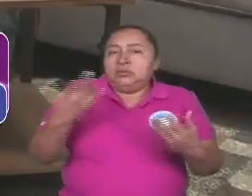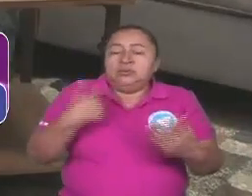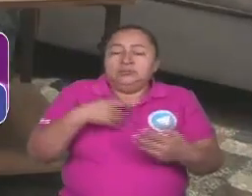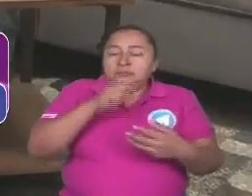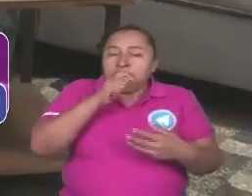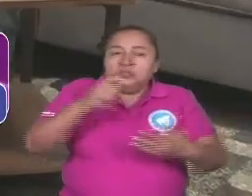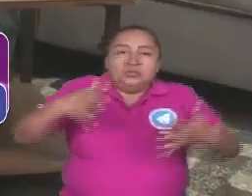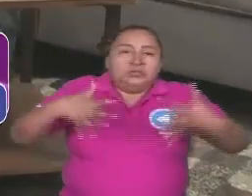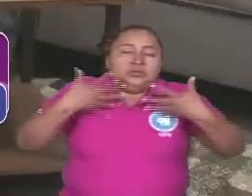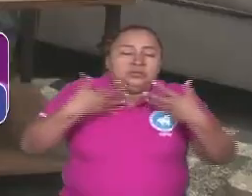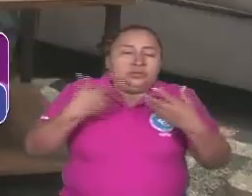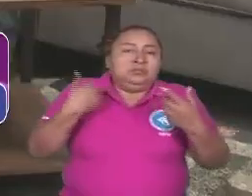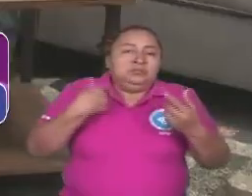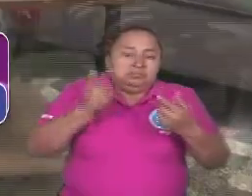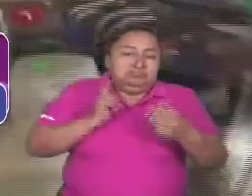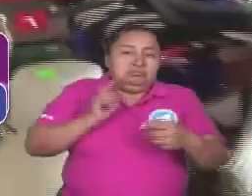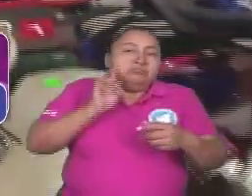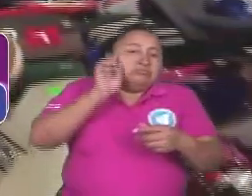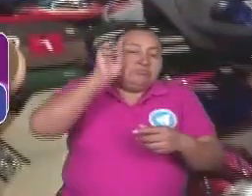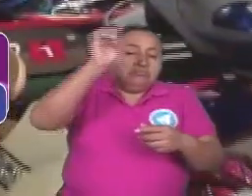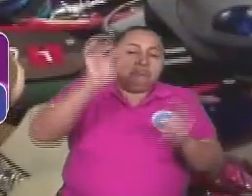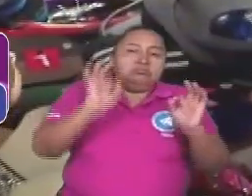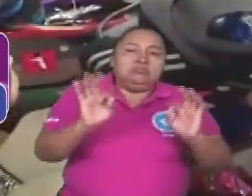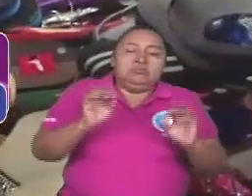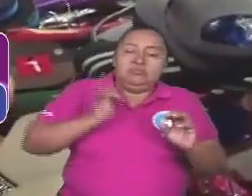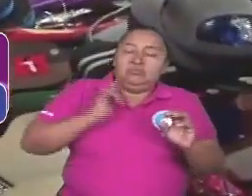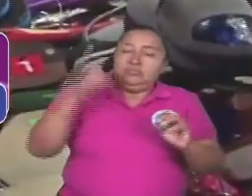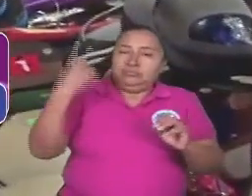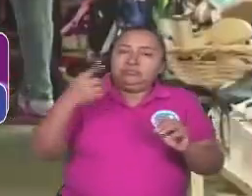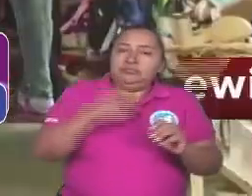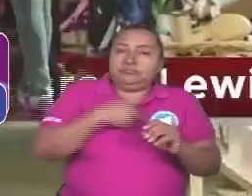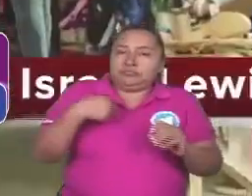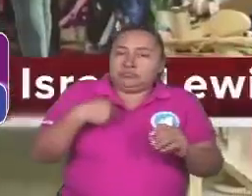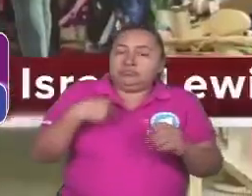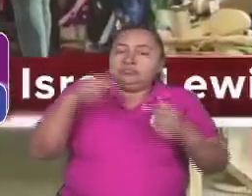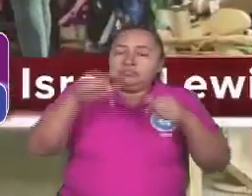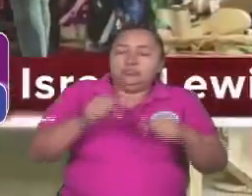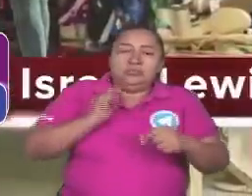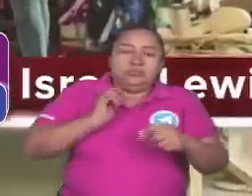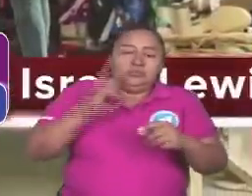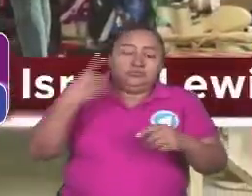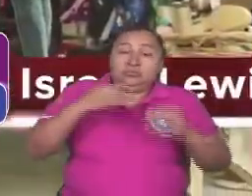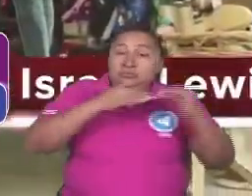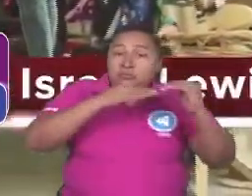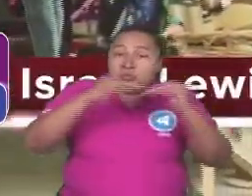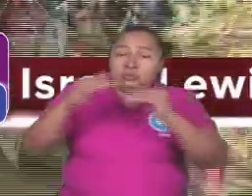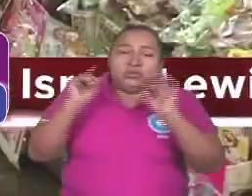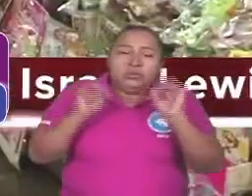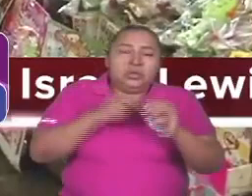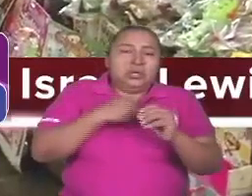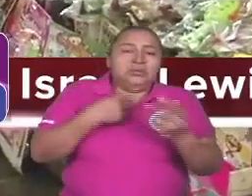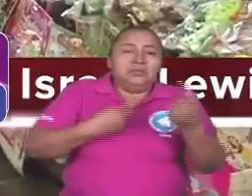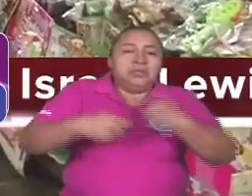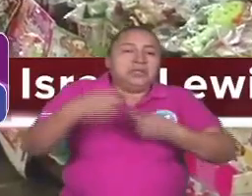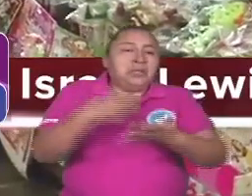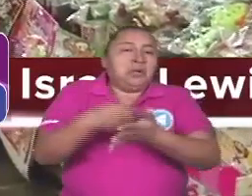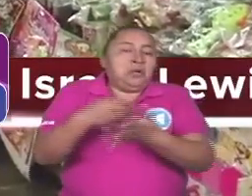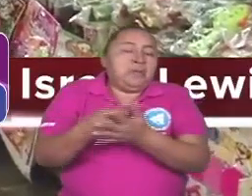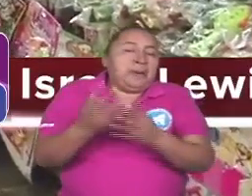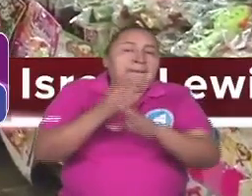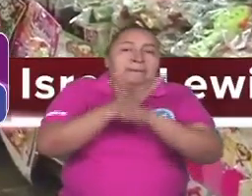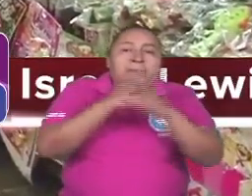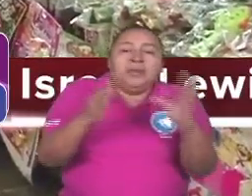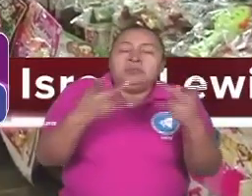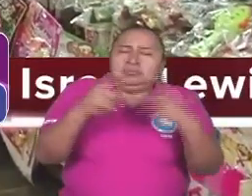gozar, a gozar ese desarrollo. Tiene derecho a hacerlo, tiene derecho a tener estabilidad, a hacer sus negocios en paz, ¿me entiendes? Y a